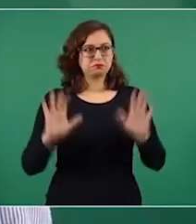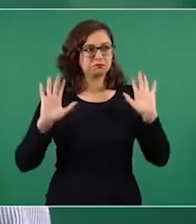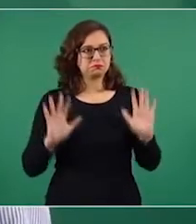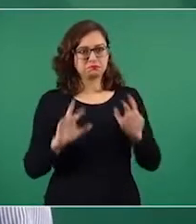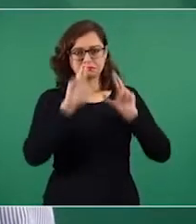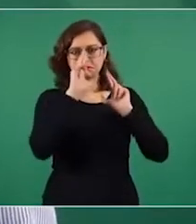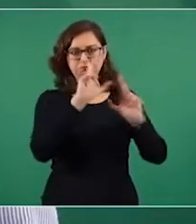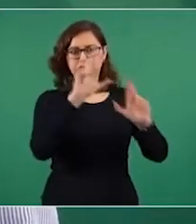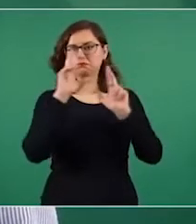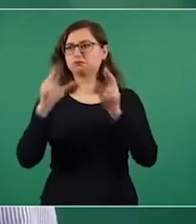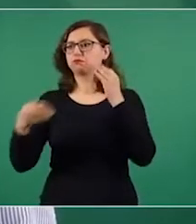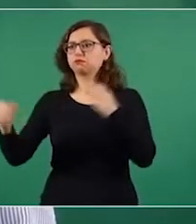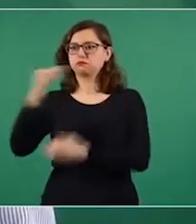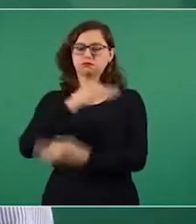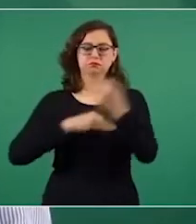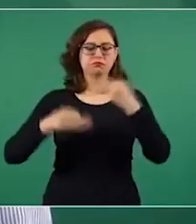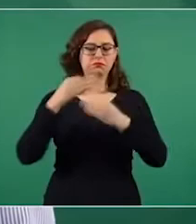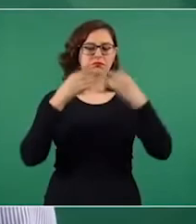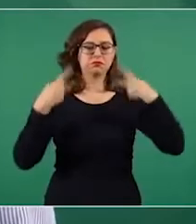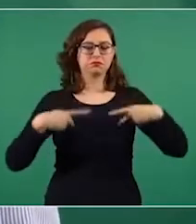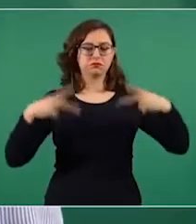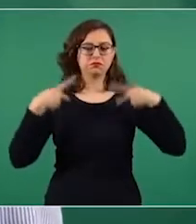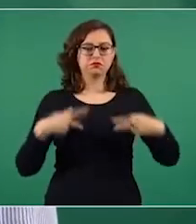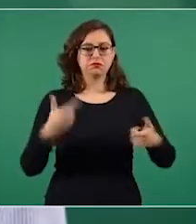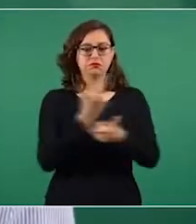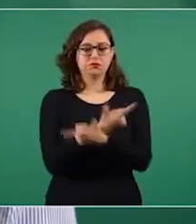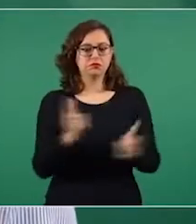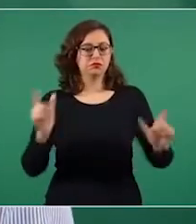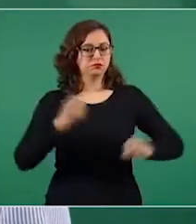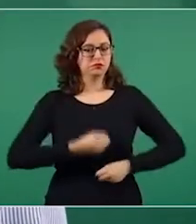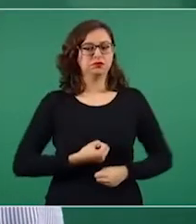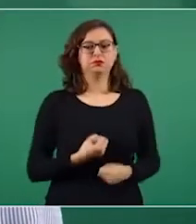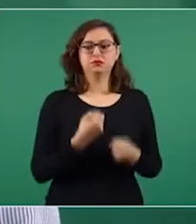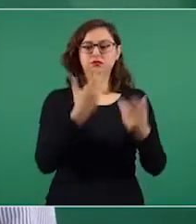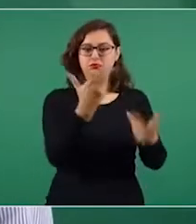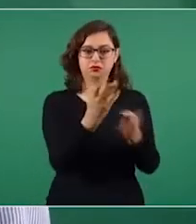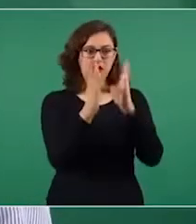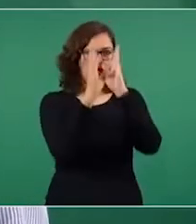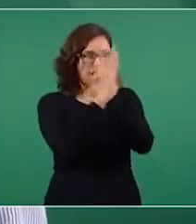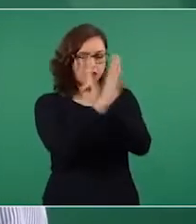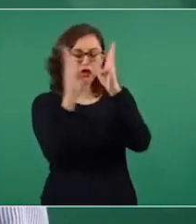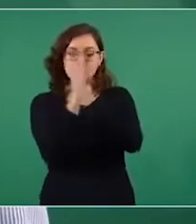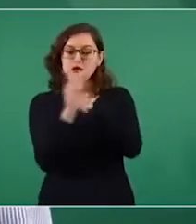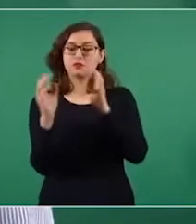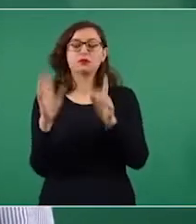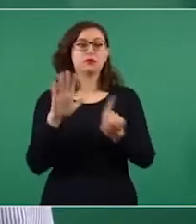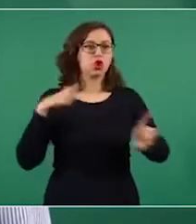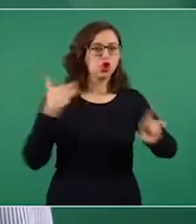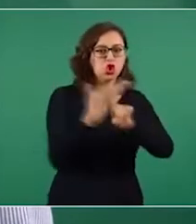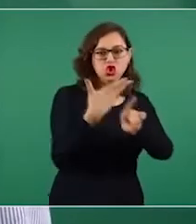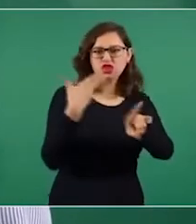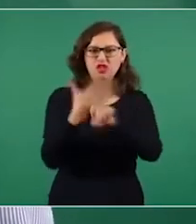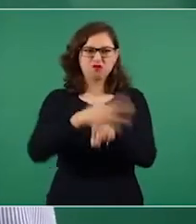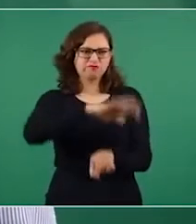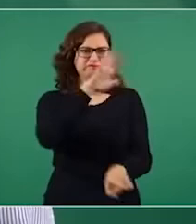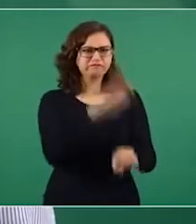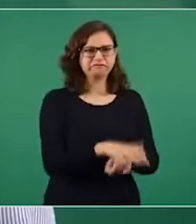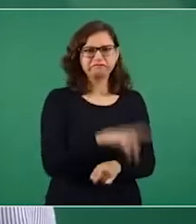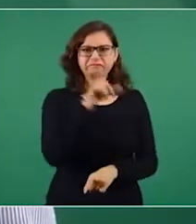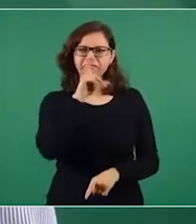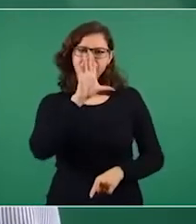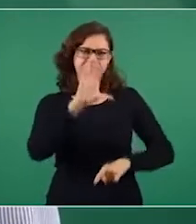expresión de todas y todos y no espía, persigue o reprime a